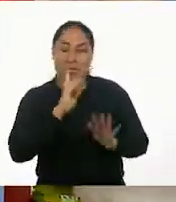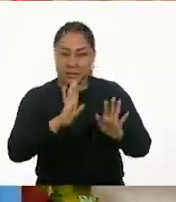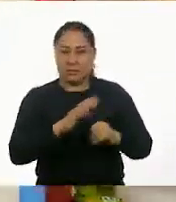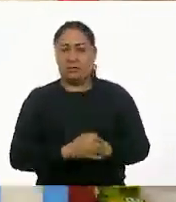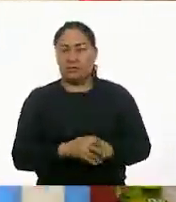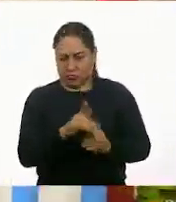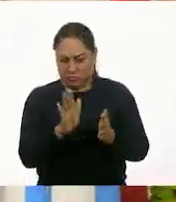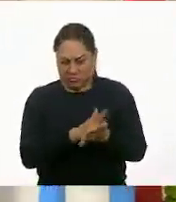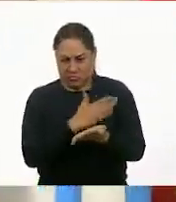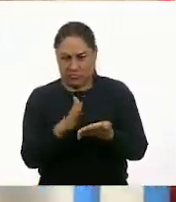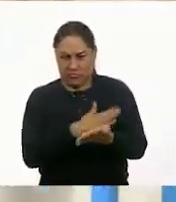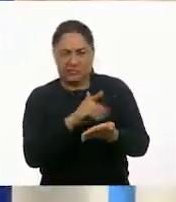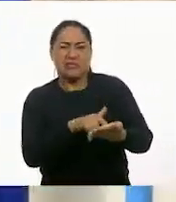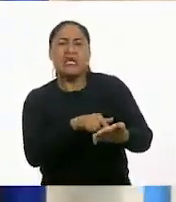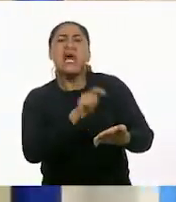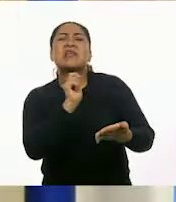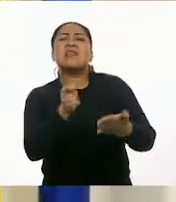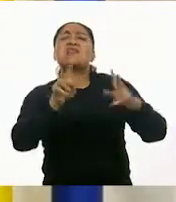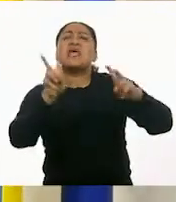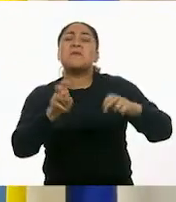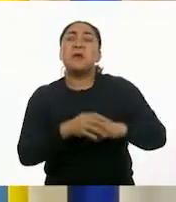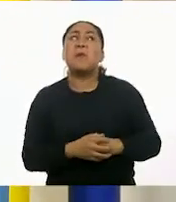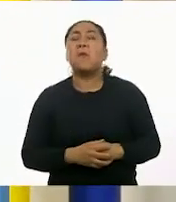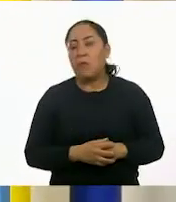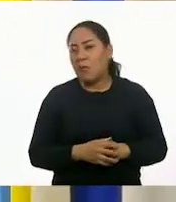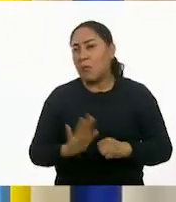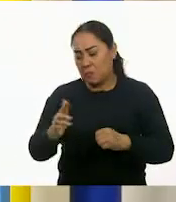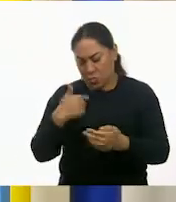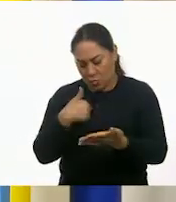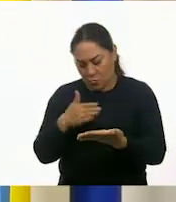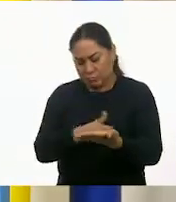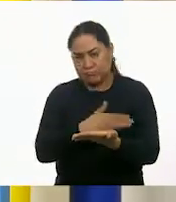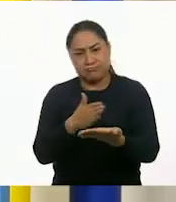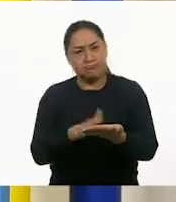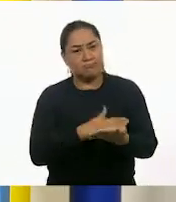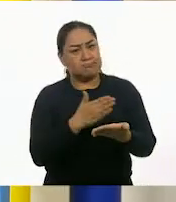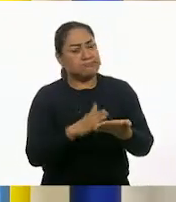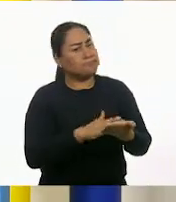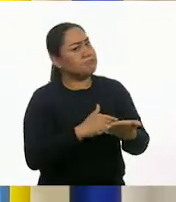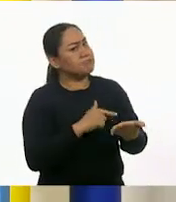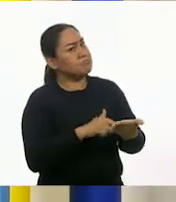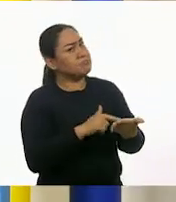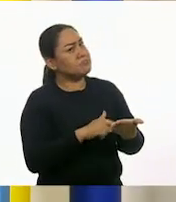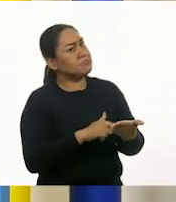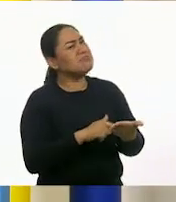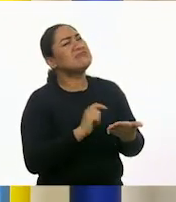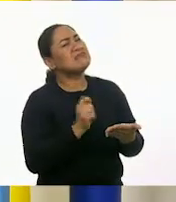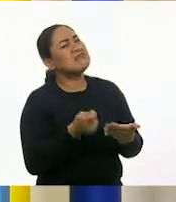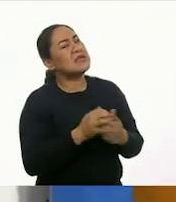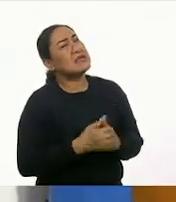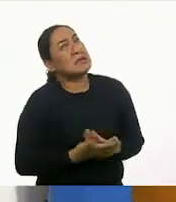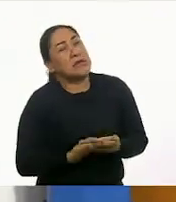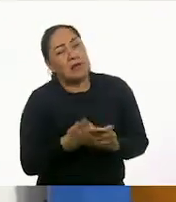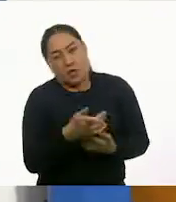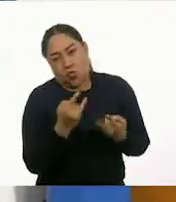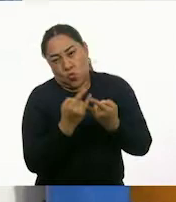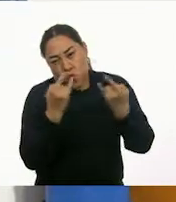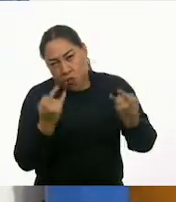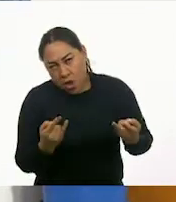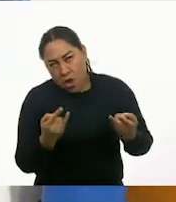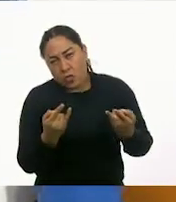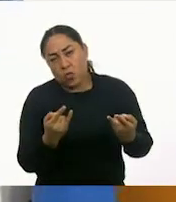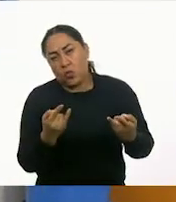A ver, ¿puedes abrirlo para ver de qué es? Muy bien, voy a abrirlo. Este... Como de cuentos, de leyendas, ¿de qué será?